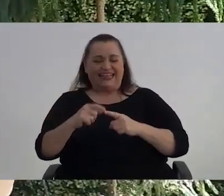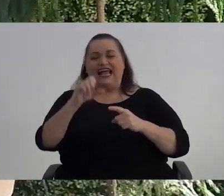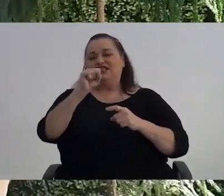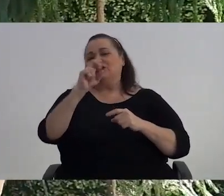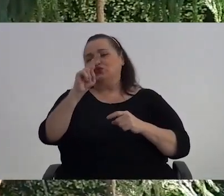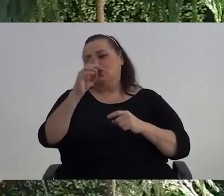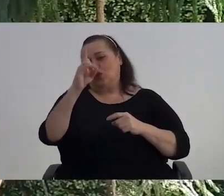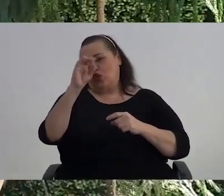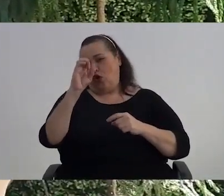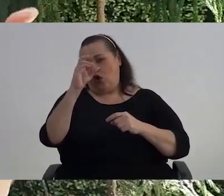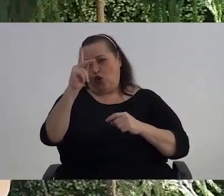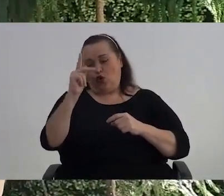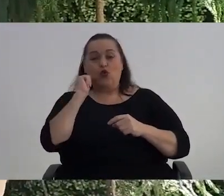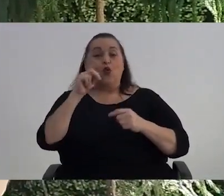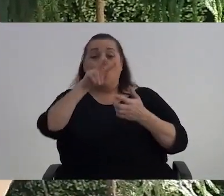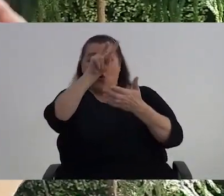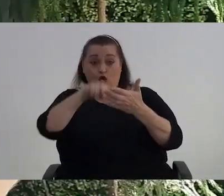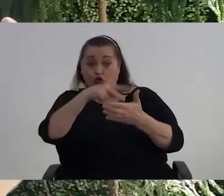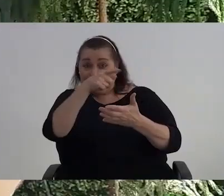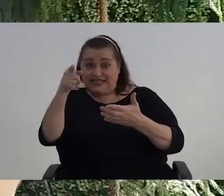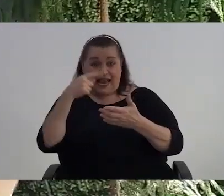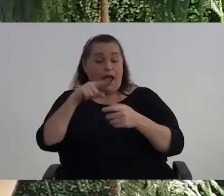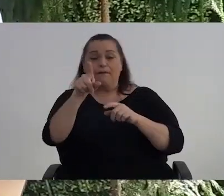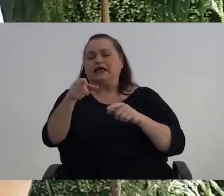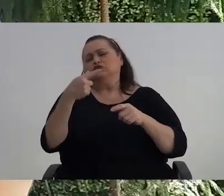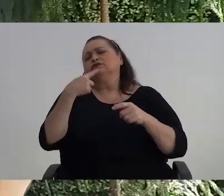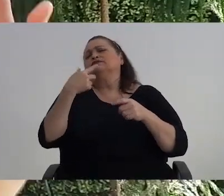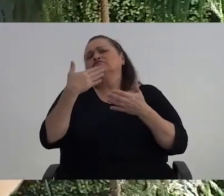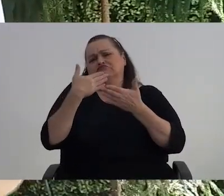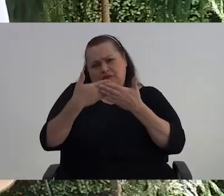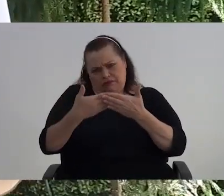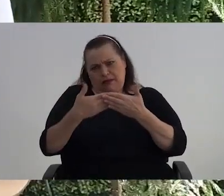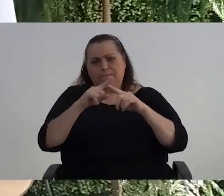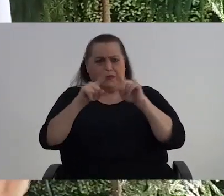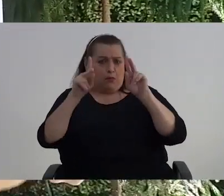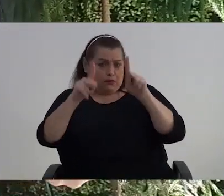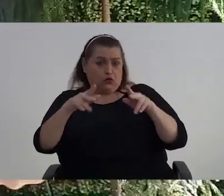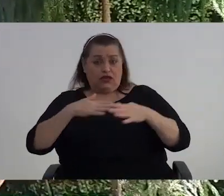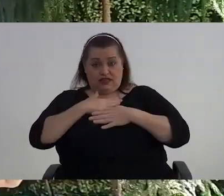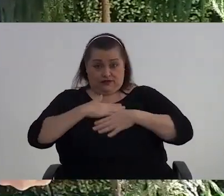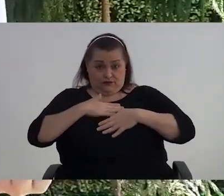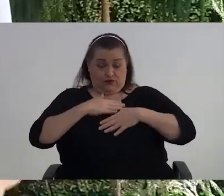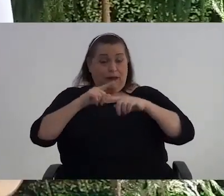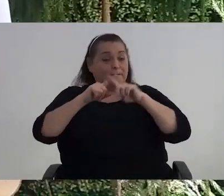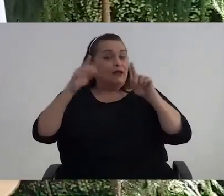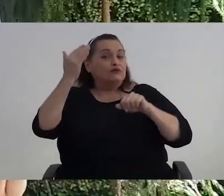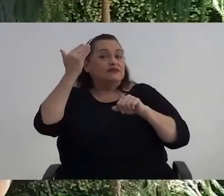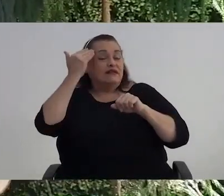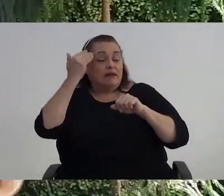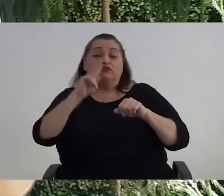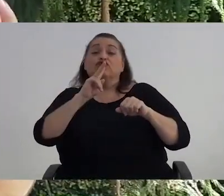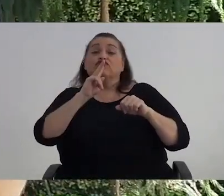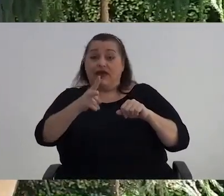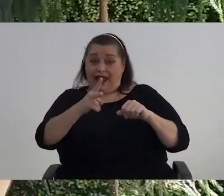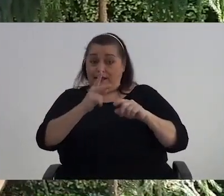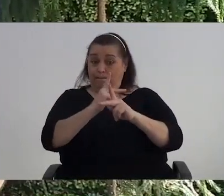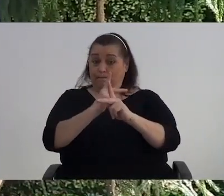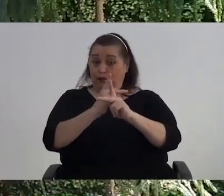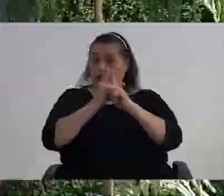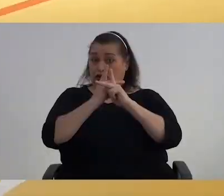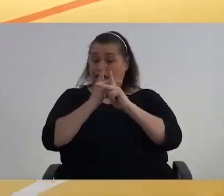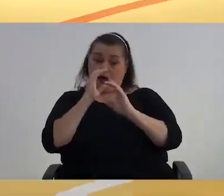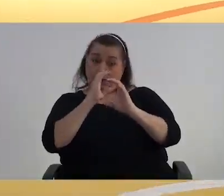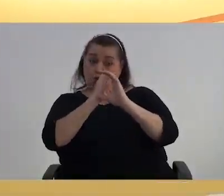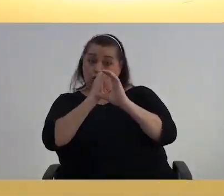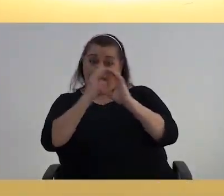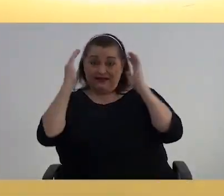Crucigramas Lo cual No está mal Está bien Digamos Si la persona Lo disfruta Pero tenemos que saber Que realmente Para proteger Y cuidar